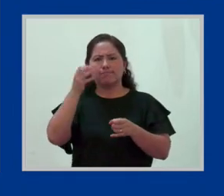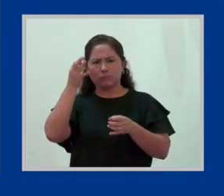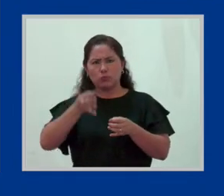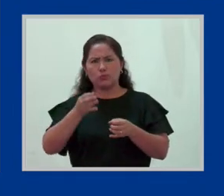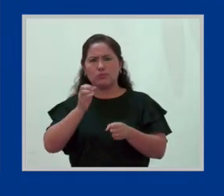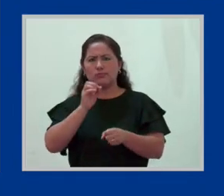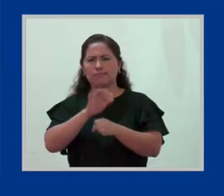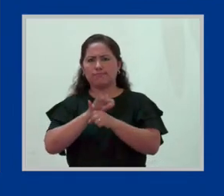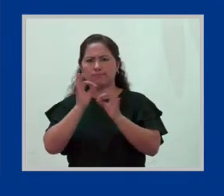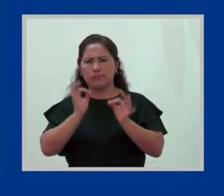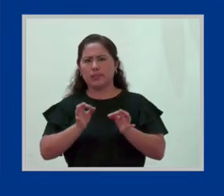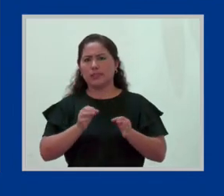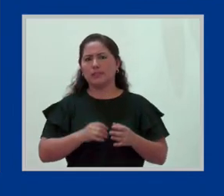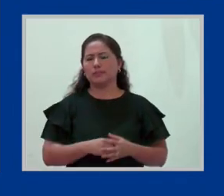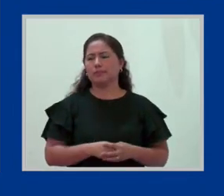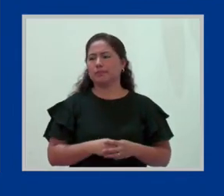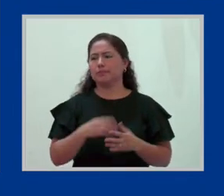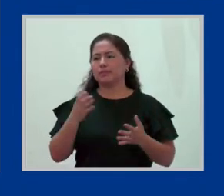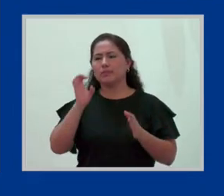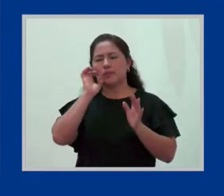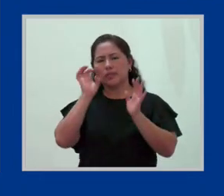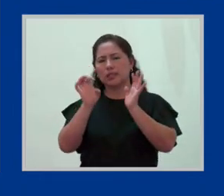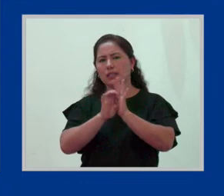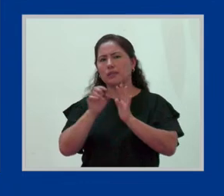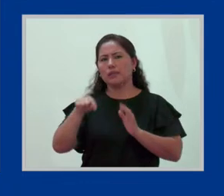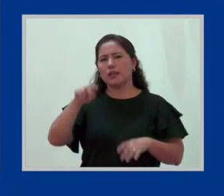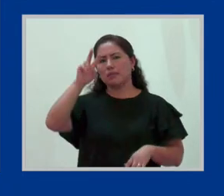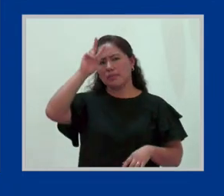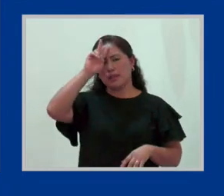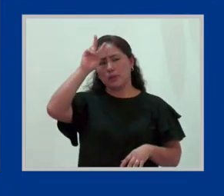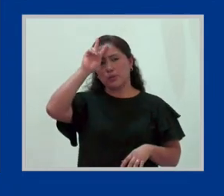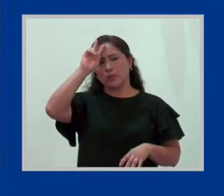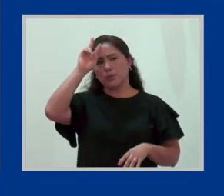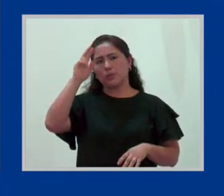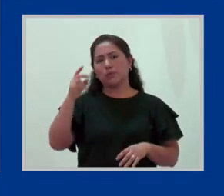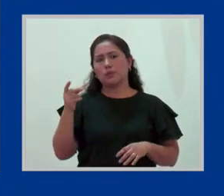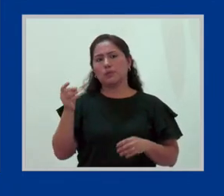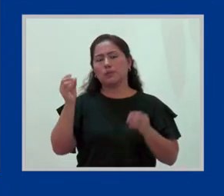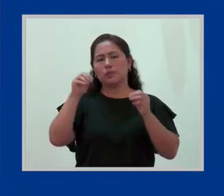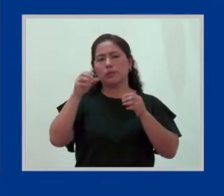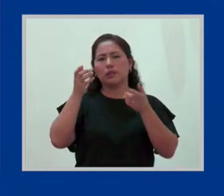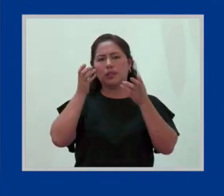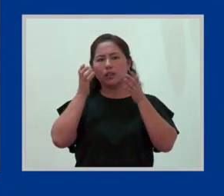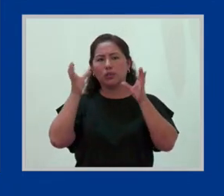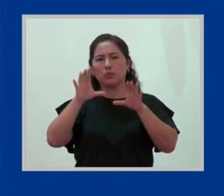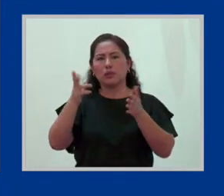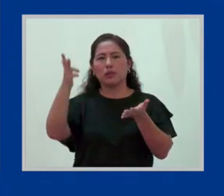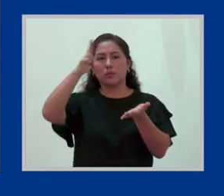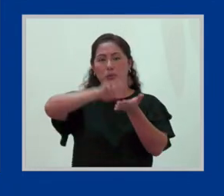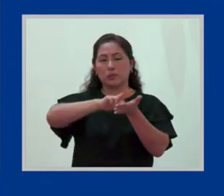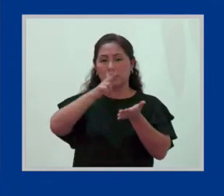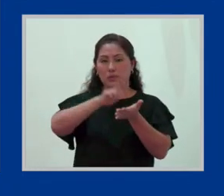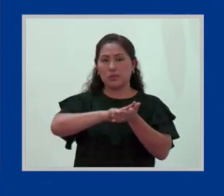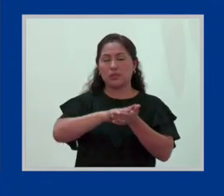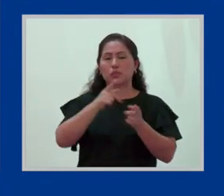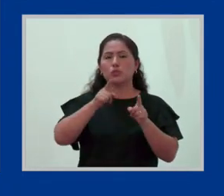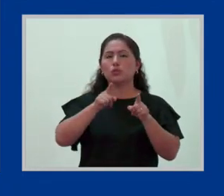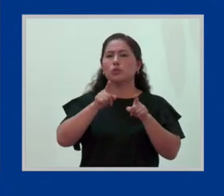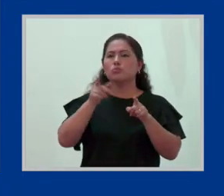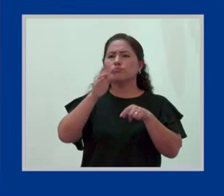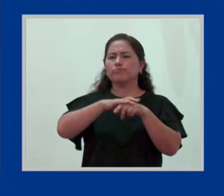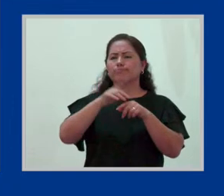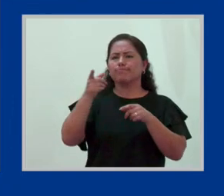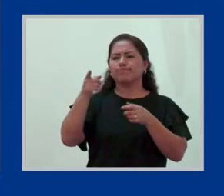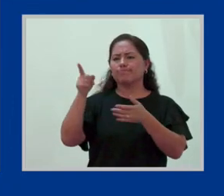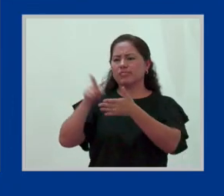para eso, por ejemplo, el Perú ha ratificado el Convenio 111, que es el Convenio sobre la Discriminación, y